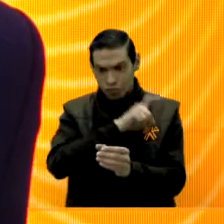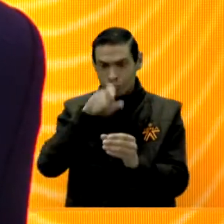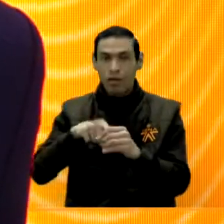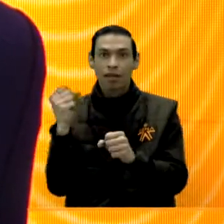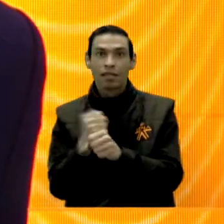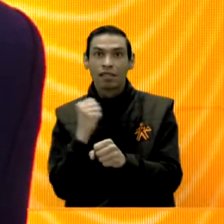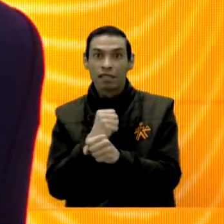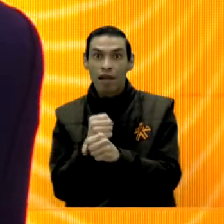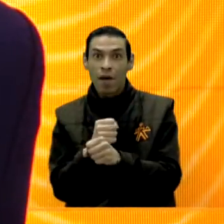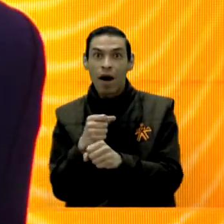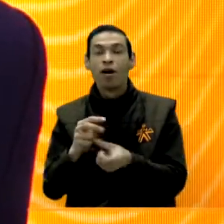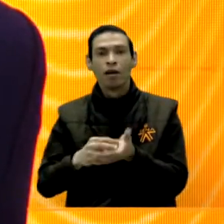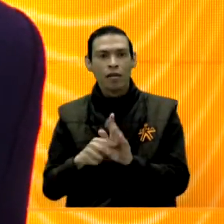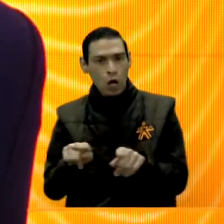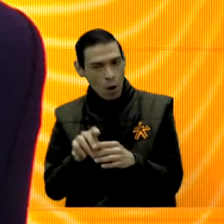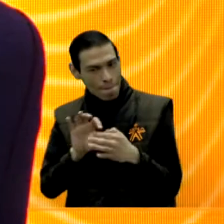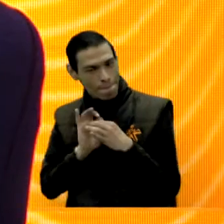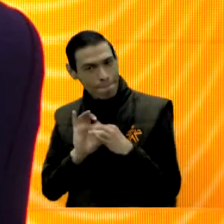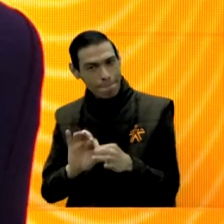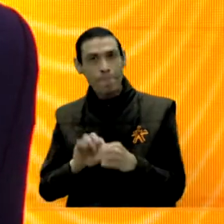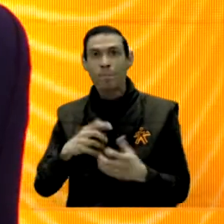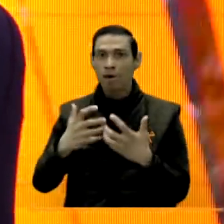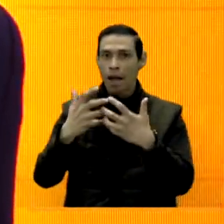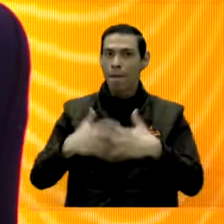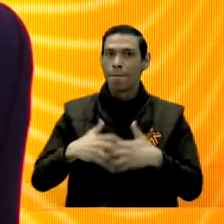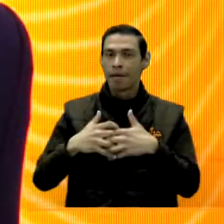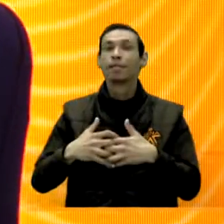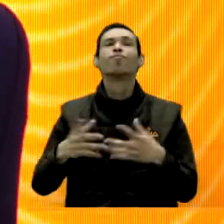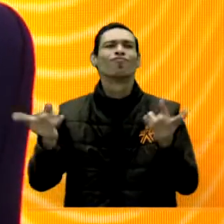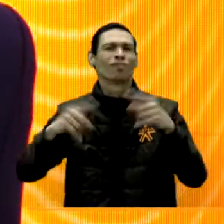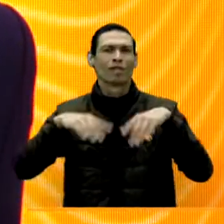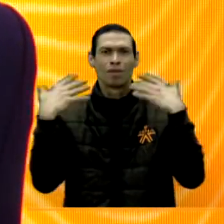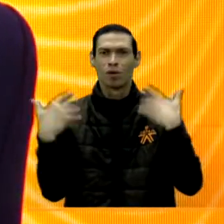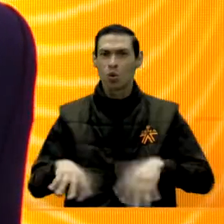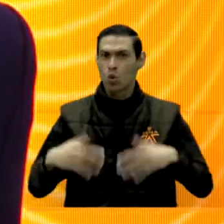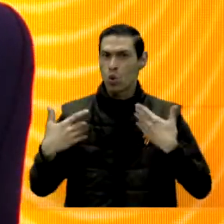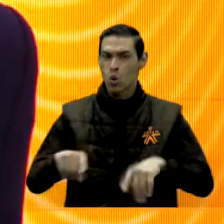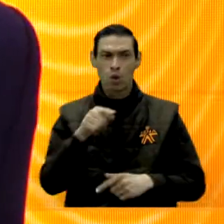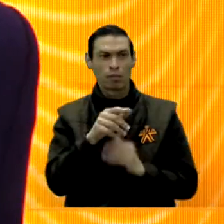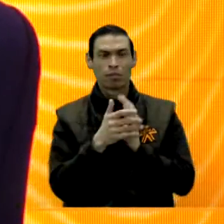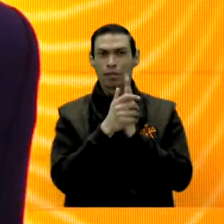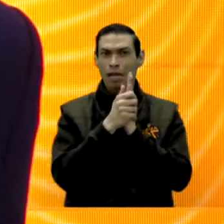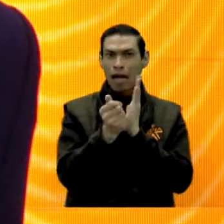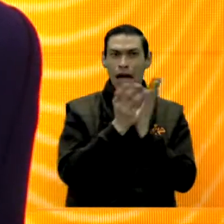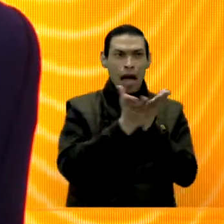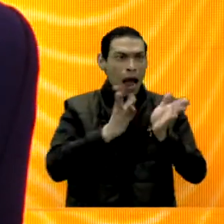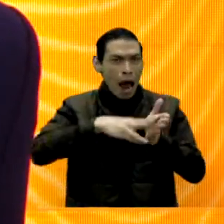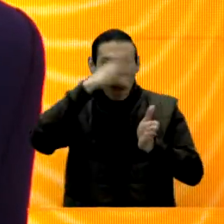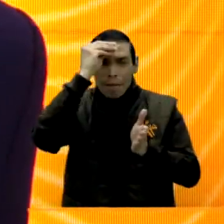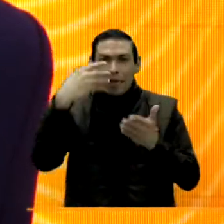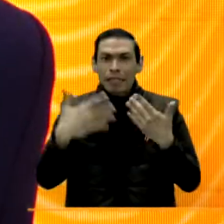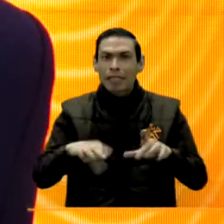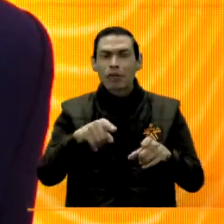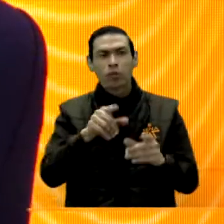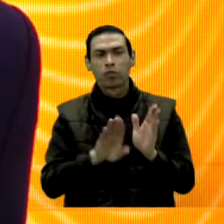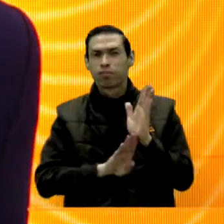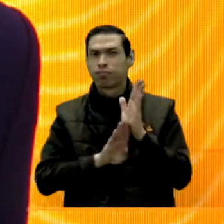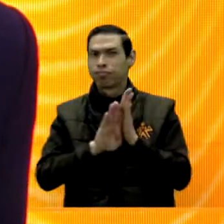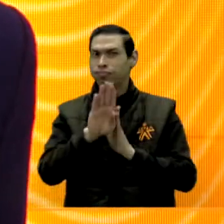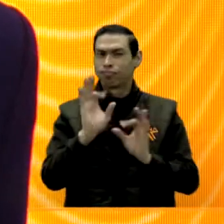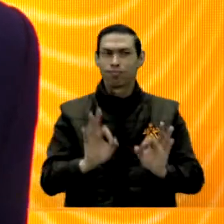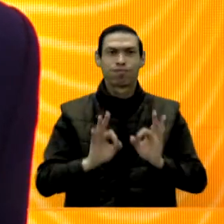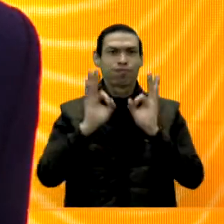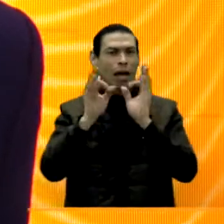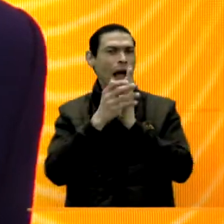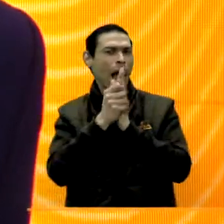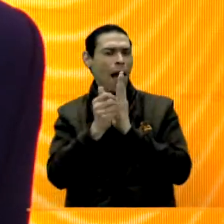la compañía bastante grande. Entonces tenemos un equipo comprometido y tenemos el mejor equipo porque fuera de eso el talento del SENA es espectacular. Nos ha encantado trabajar con el